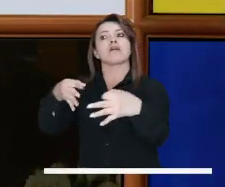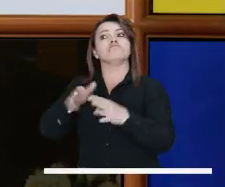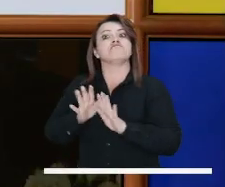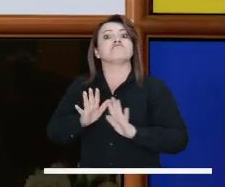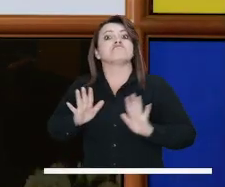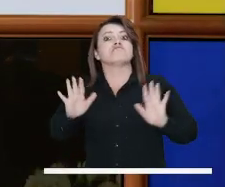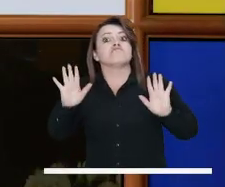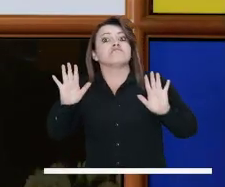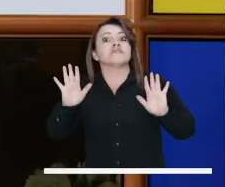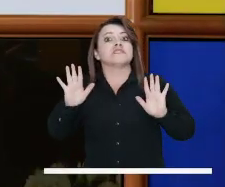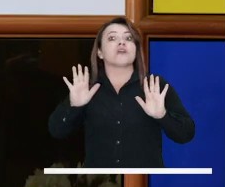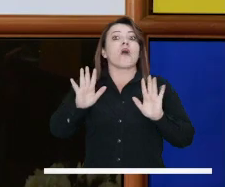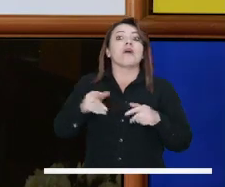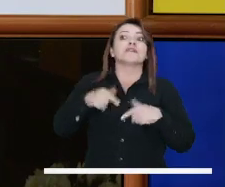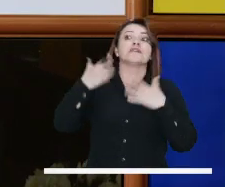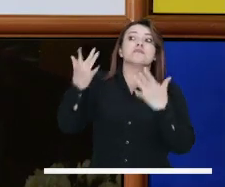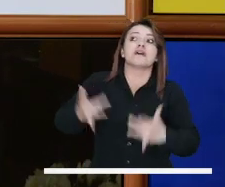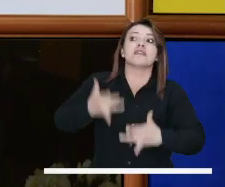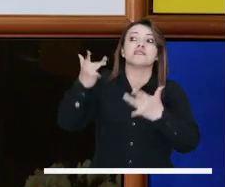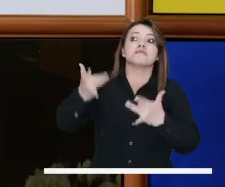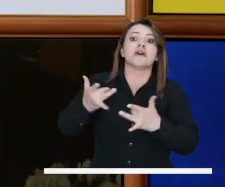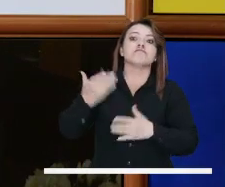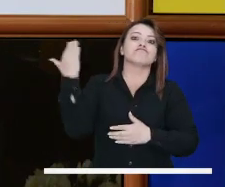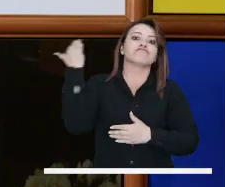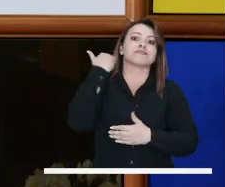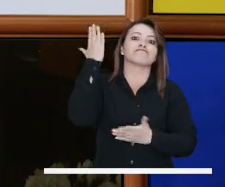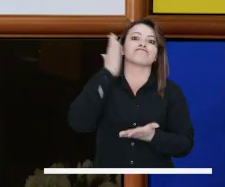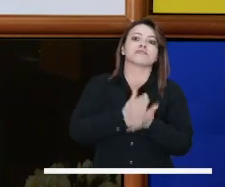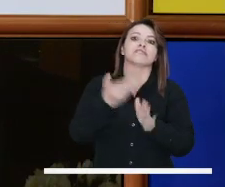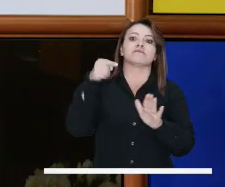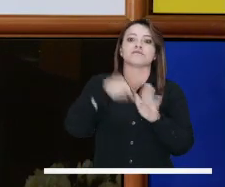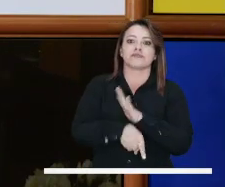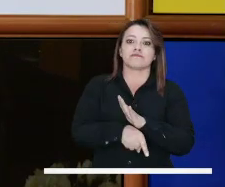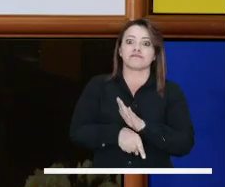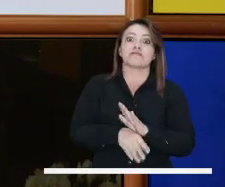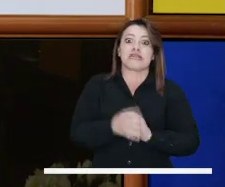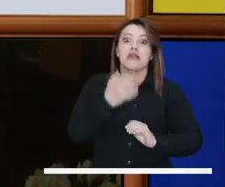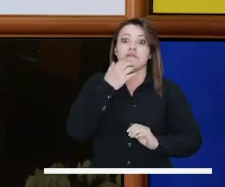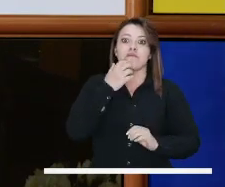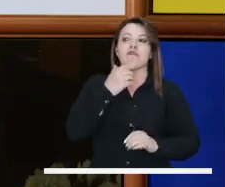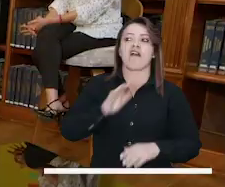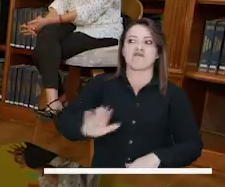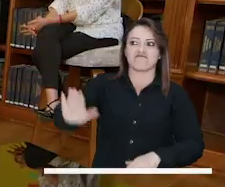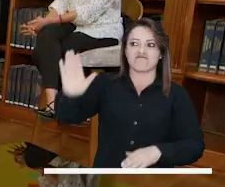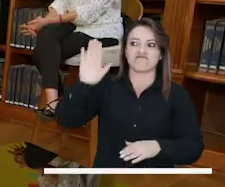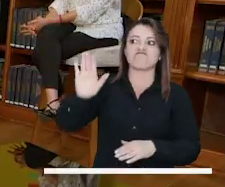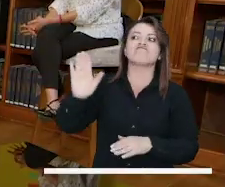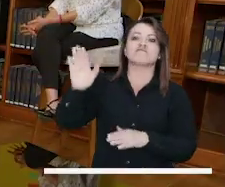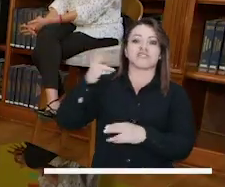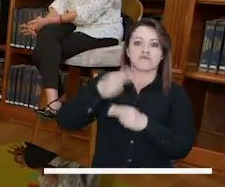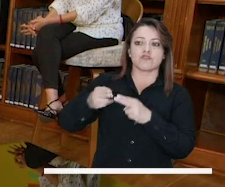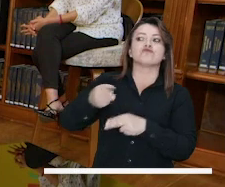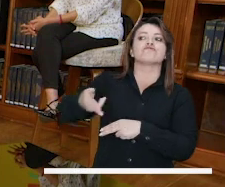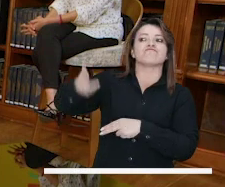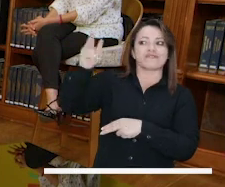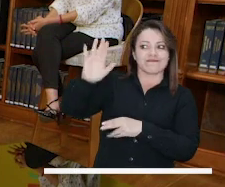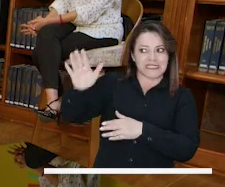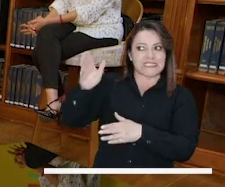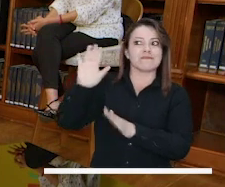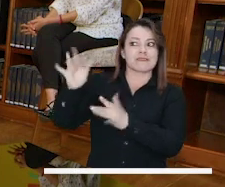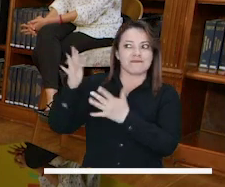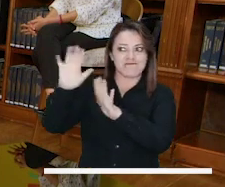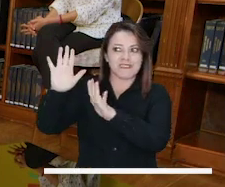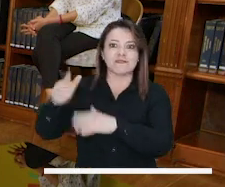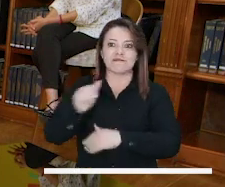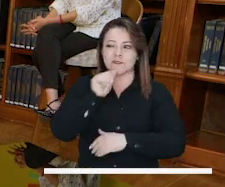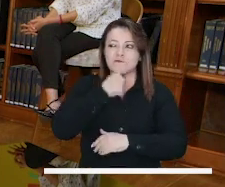mujeres. Porque en la mayoría de los casos, este tipo de denuncias puede culminar en un feminicidio. Y desafortunadamente cuando alguien le amenaza